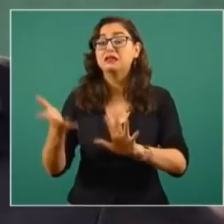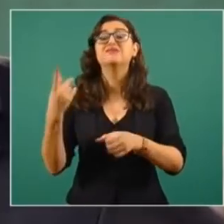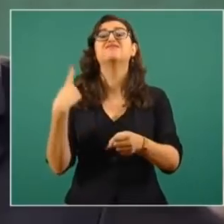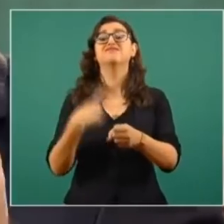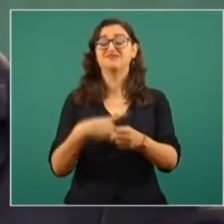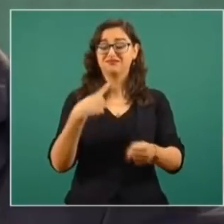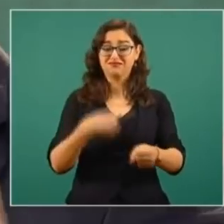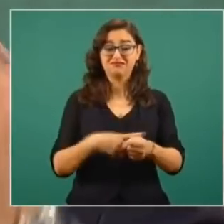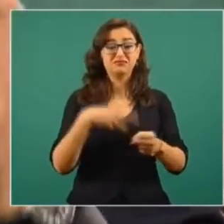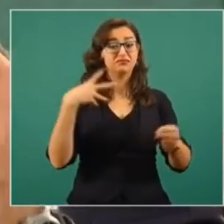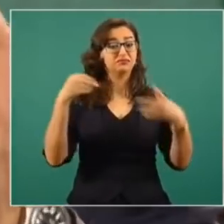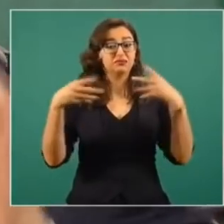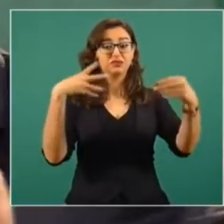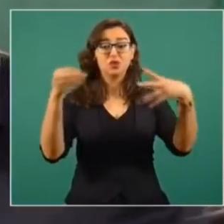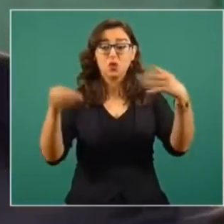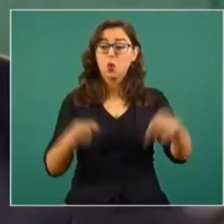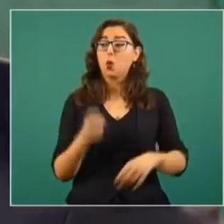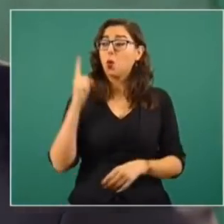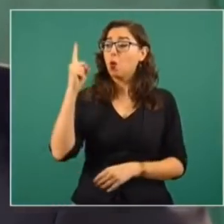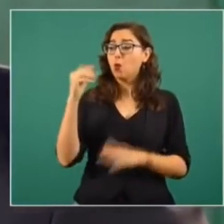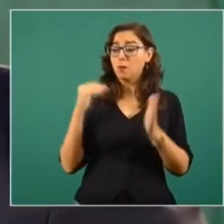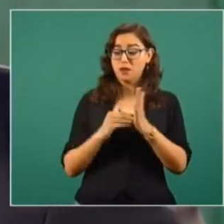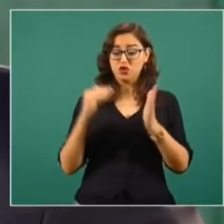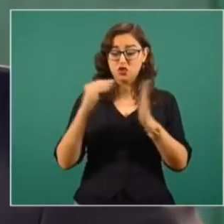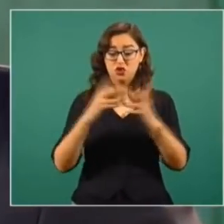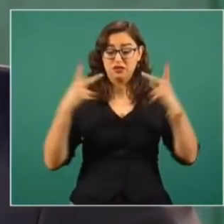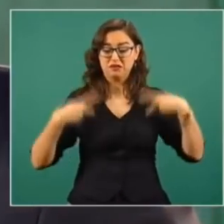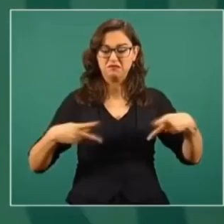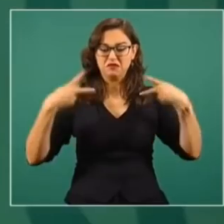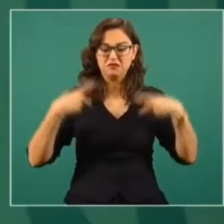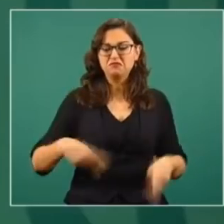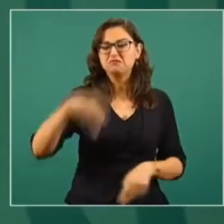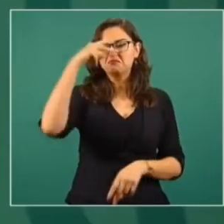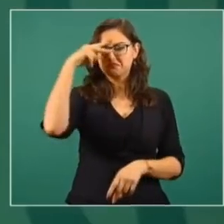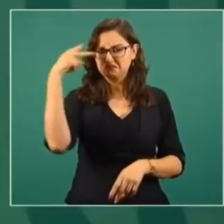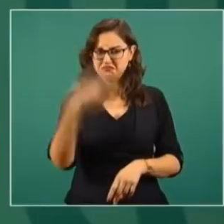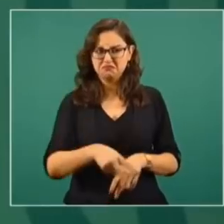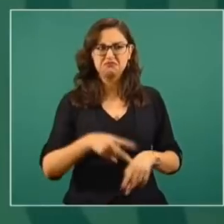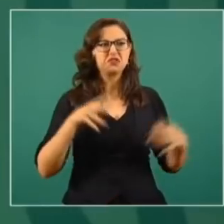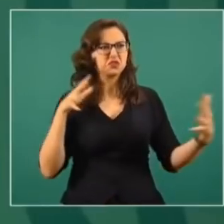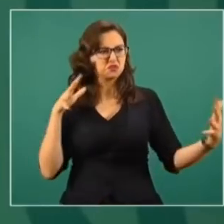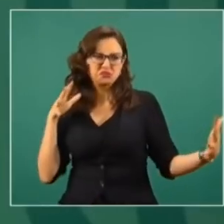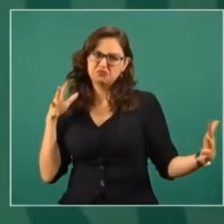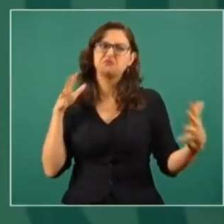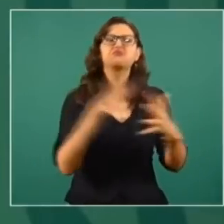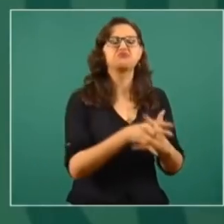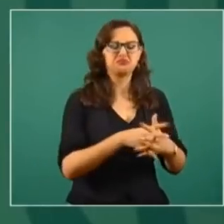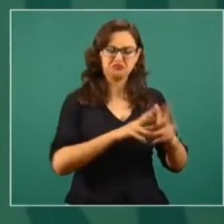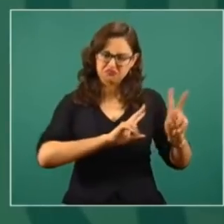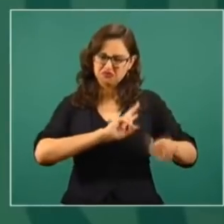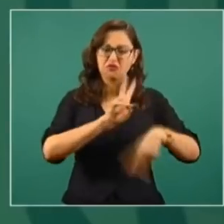dieron su vida a un millón de mexicanos en la revolución.